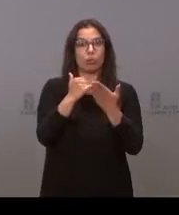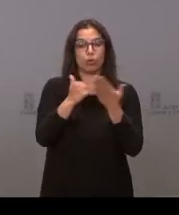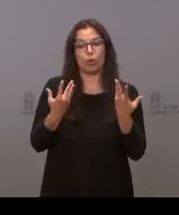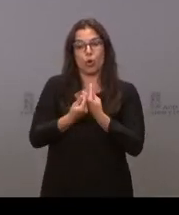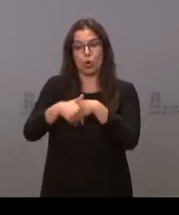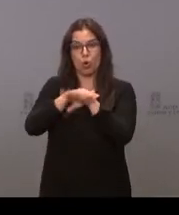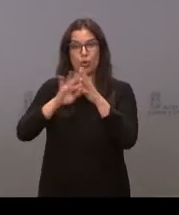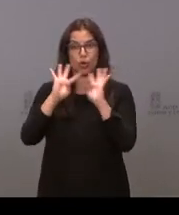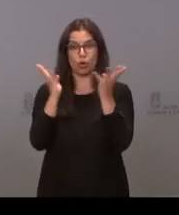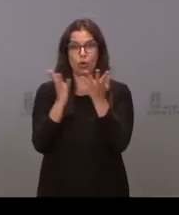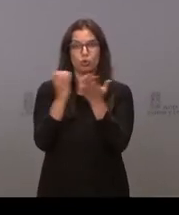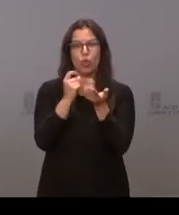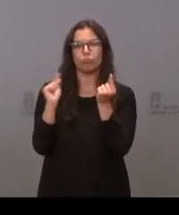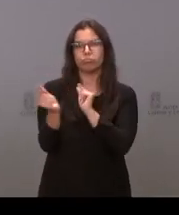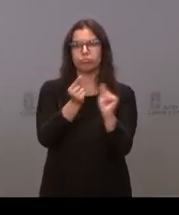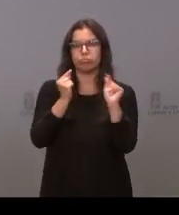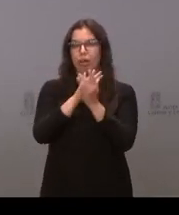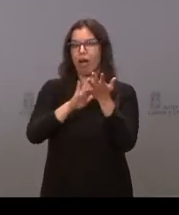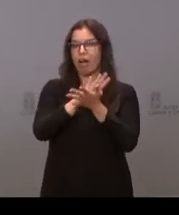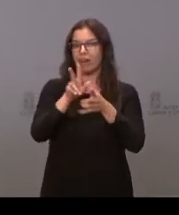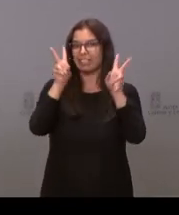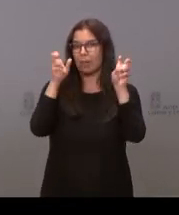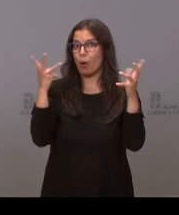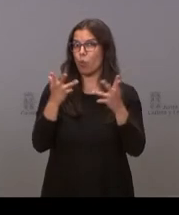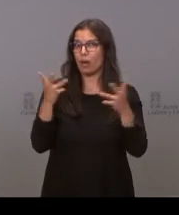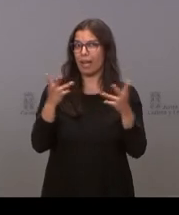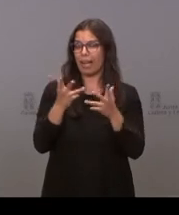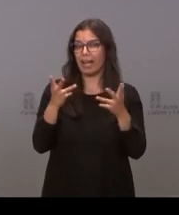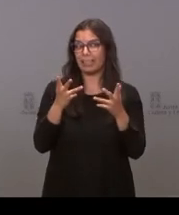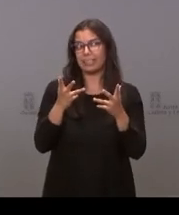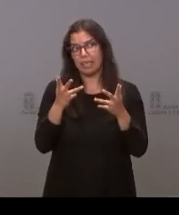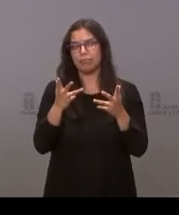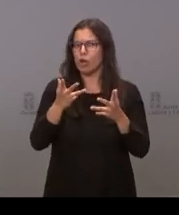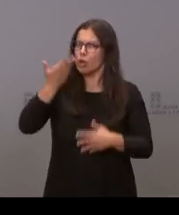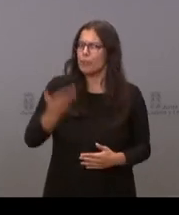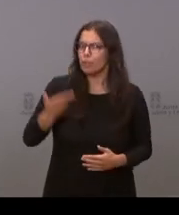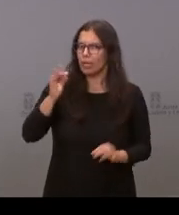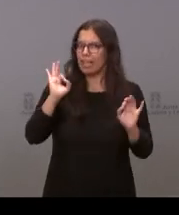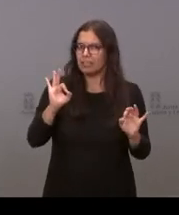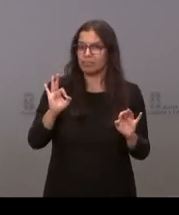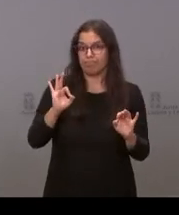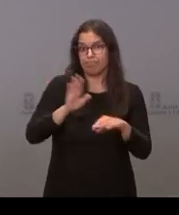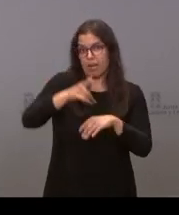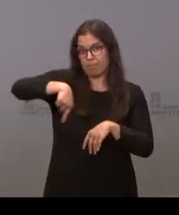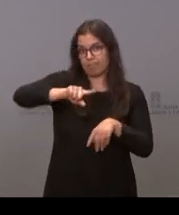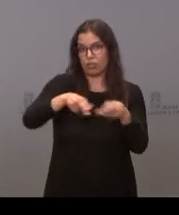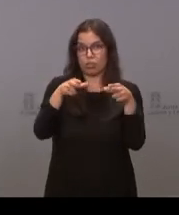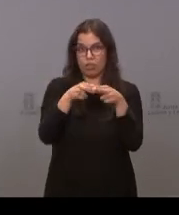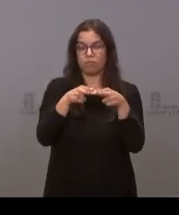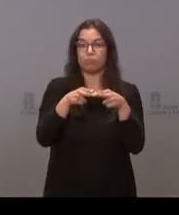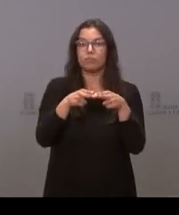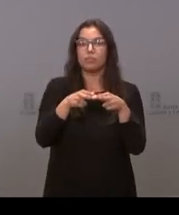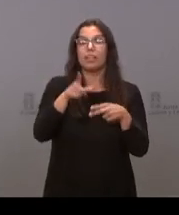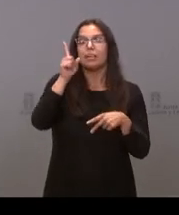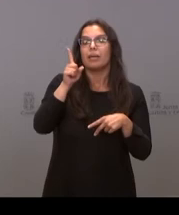gobierno de España, tratemos uno de los temas, si no urgentes, si importantes, de nuestra sociedad, que es el reto demográfico y también